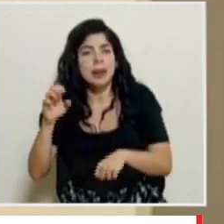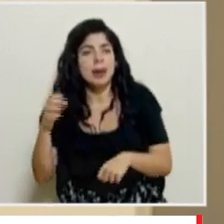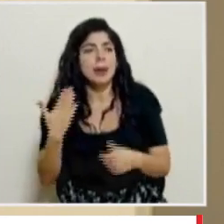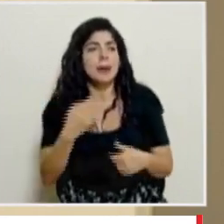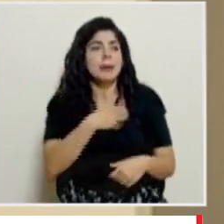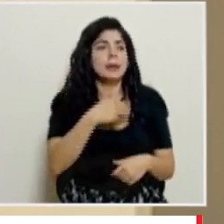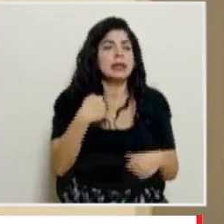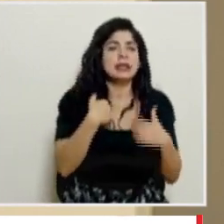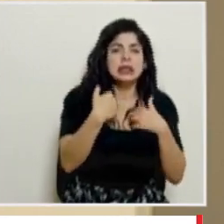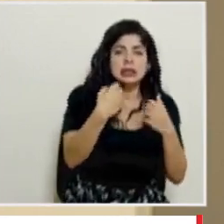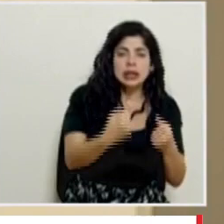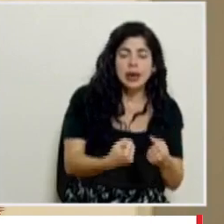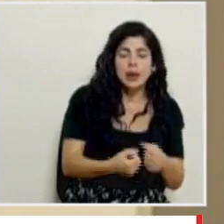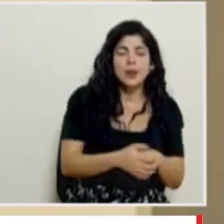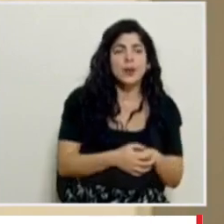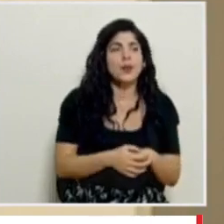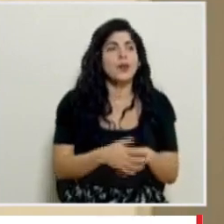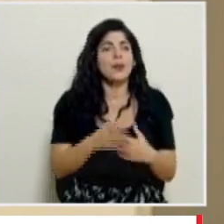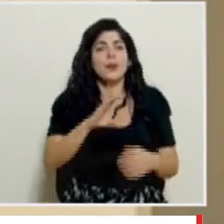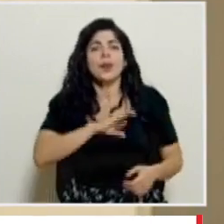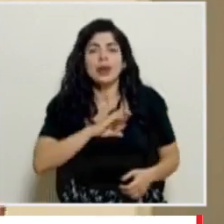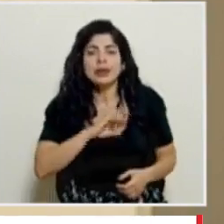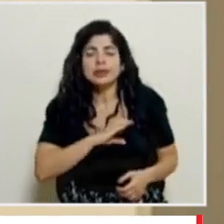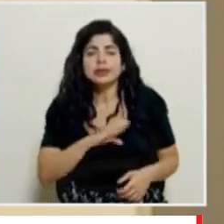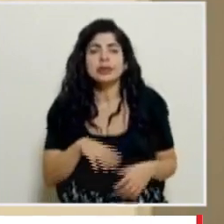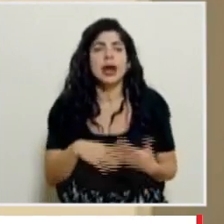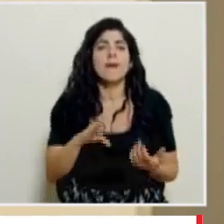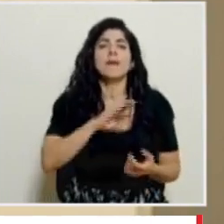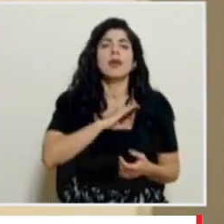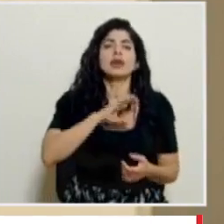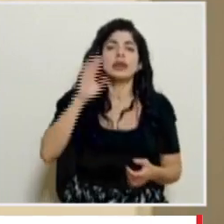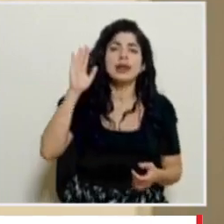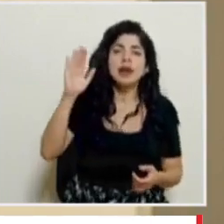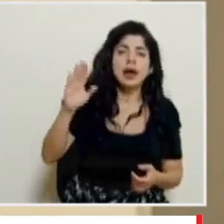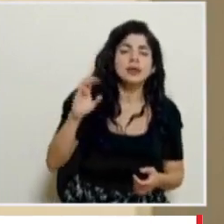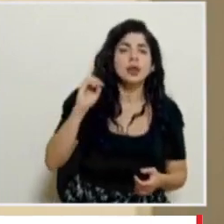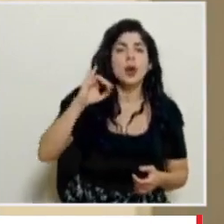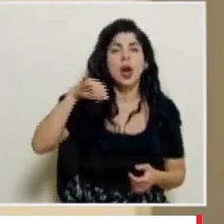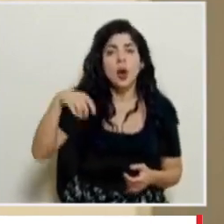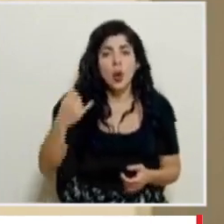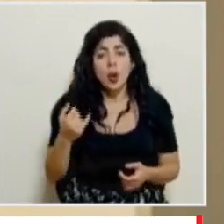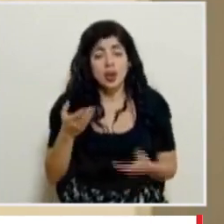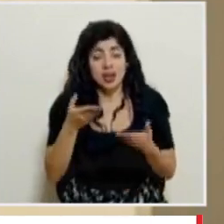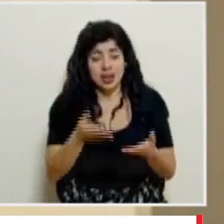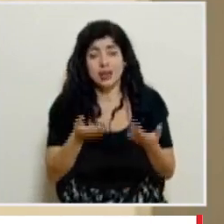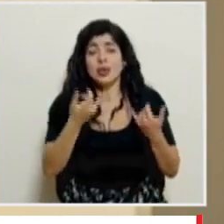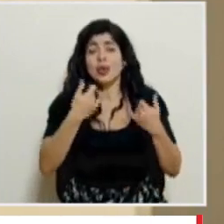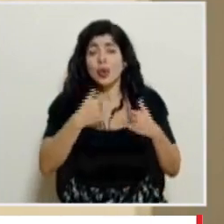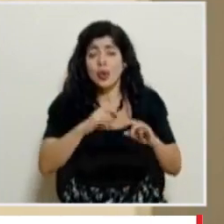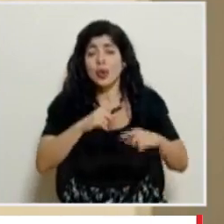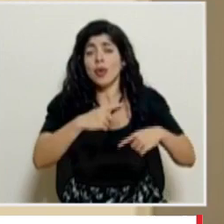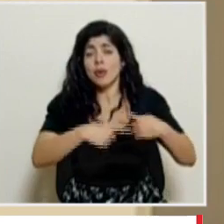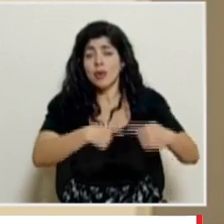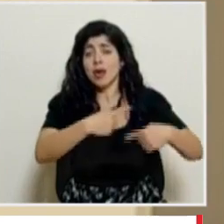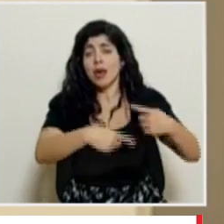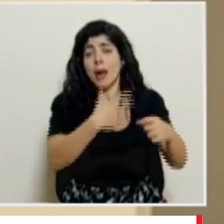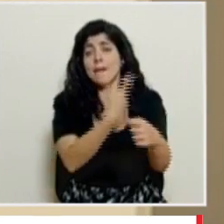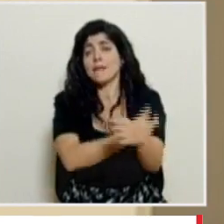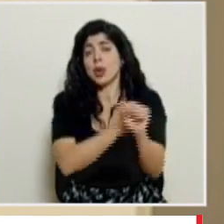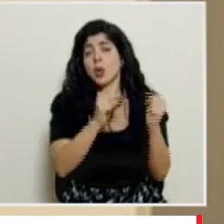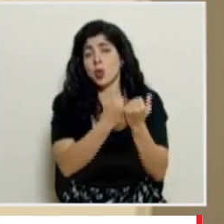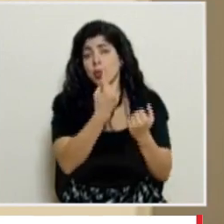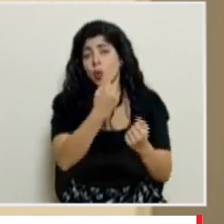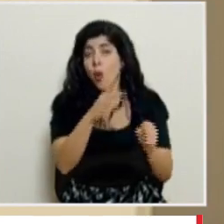ministerio de salud cuerpos policiales policía de tránsito y jota y todavía estamos vacunando el grupo uno no hemos